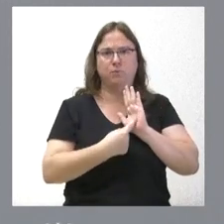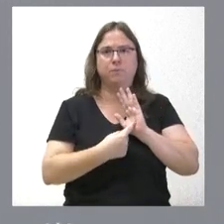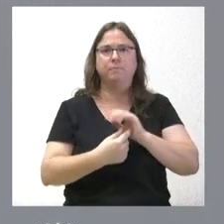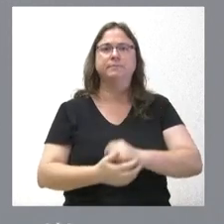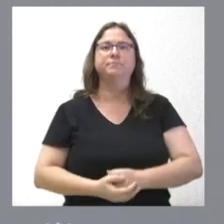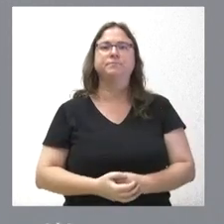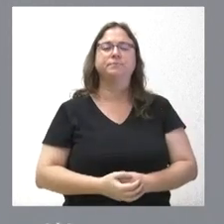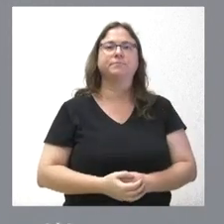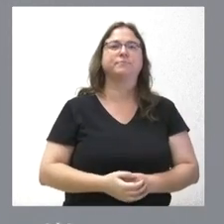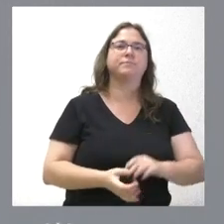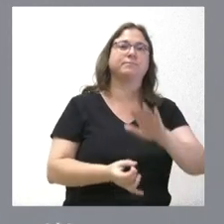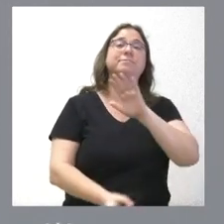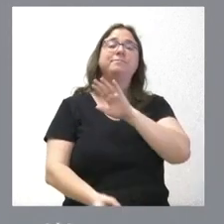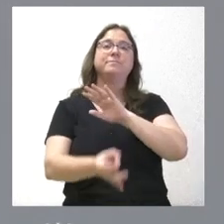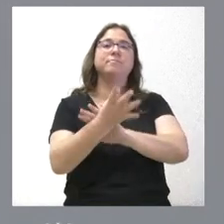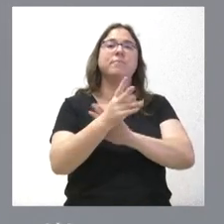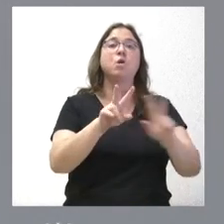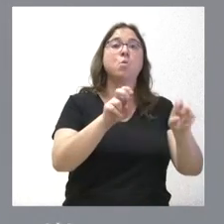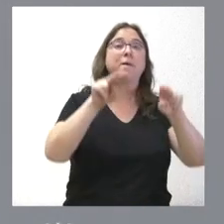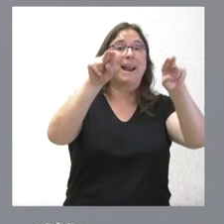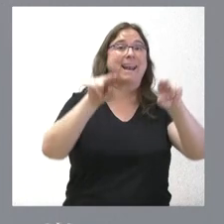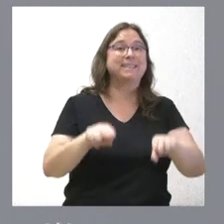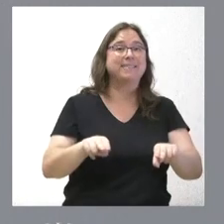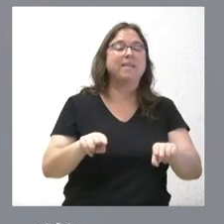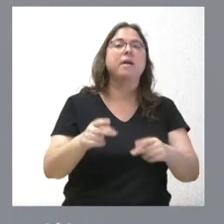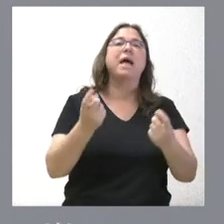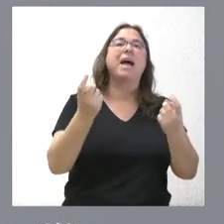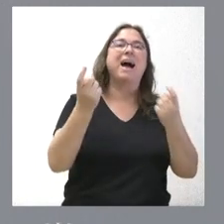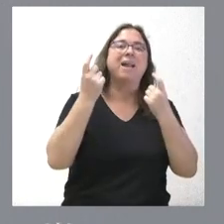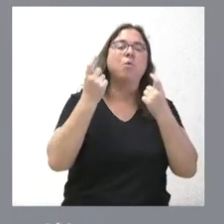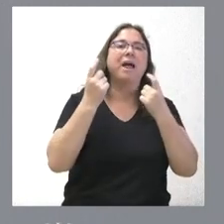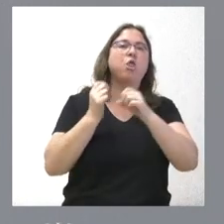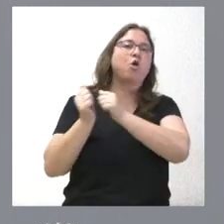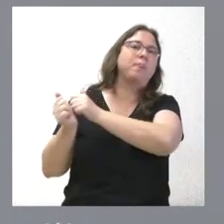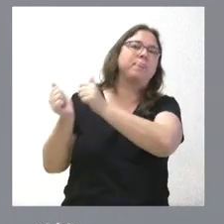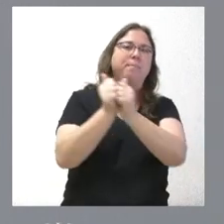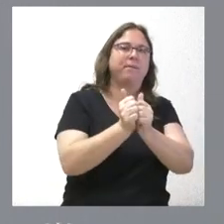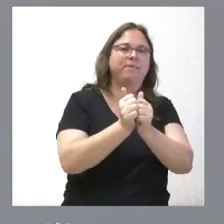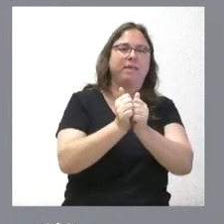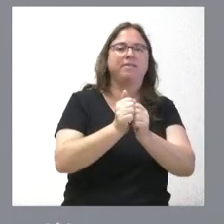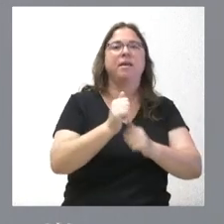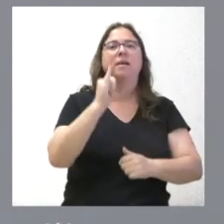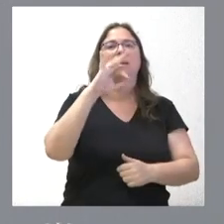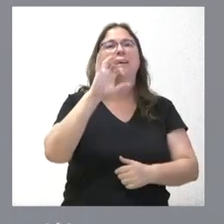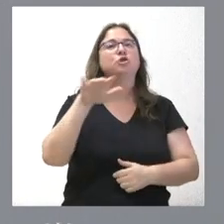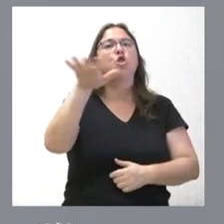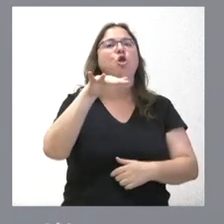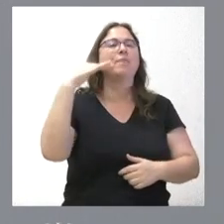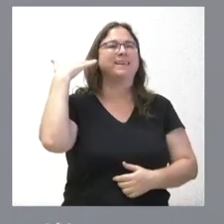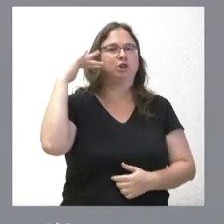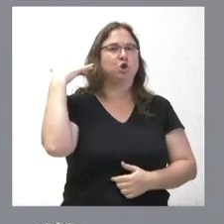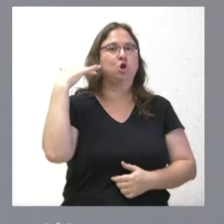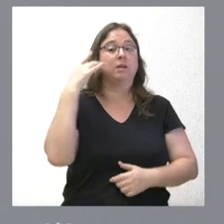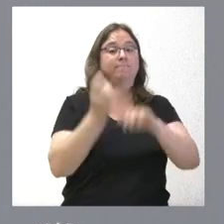Se crea una nueva residencia de alumnos dependientes del Instituto de Educación Secundaria Politécnico de Soria. La